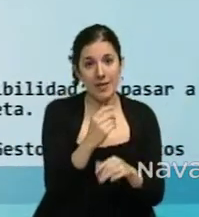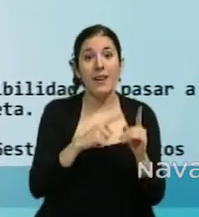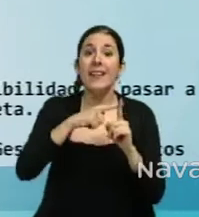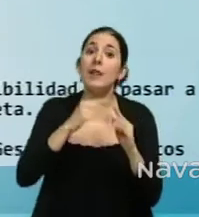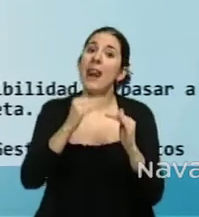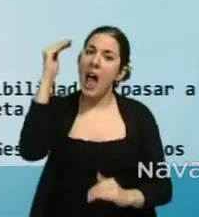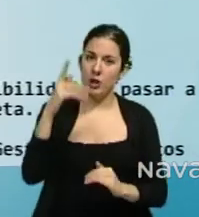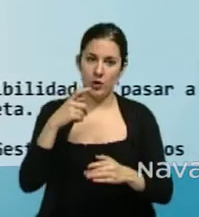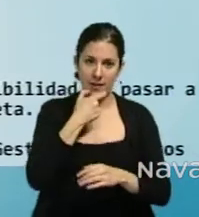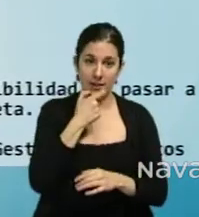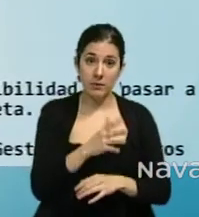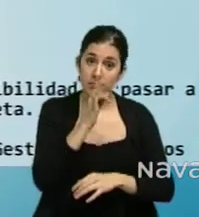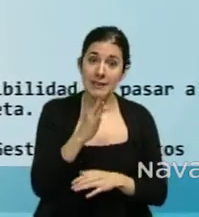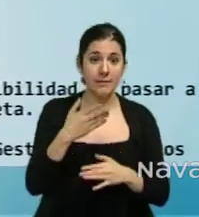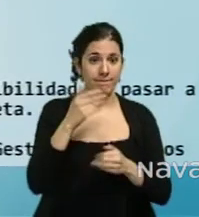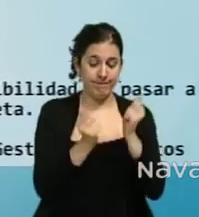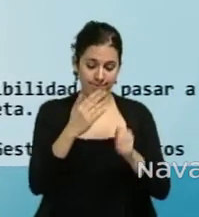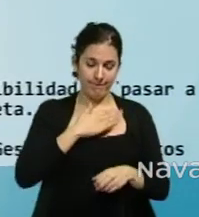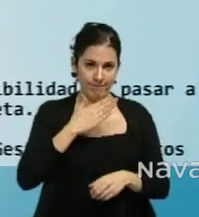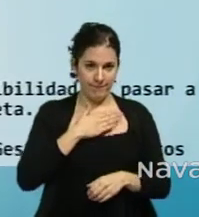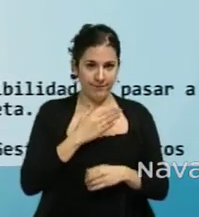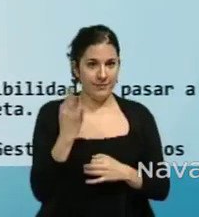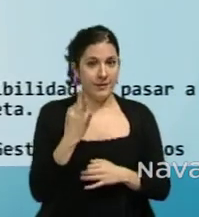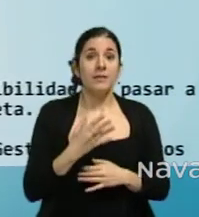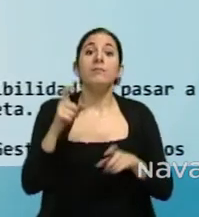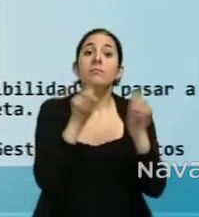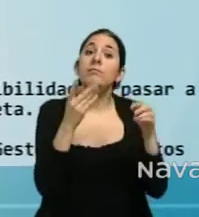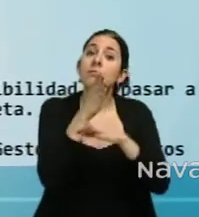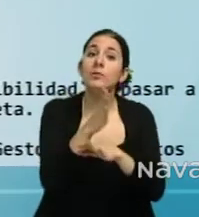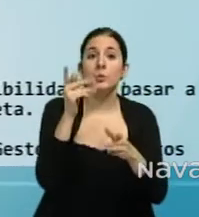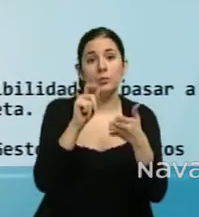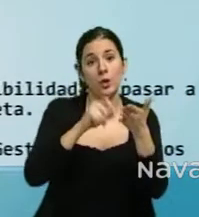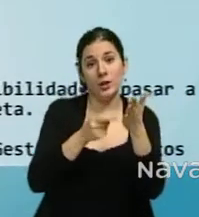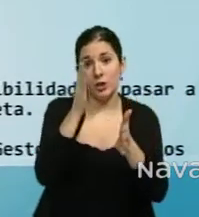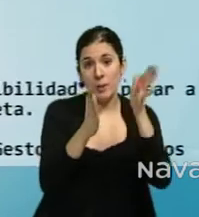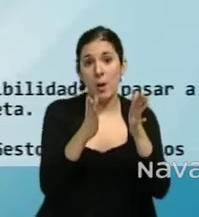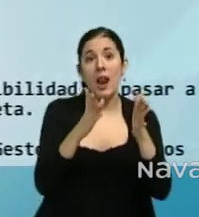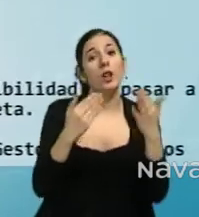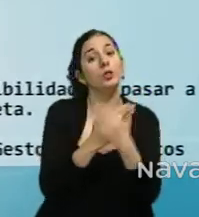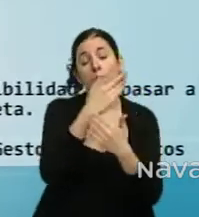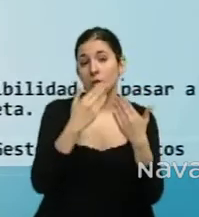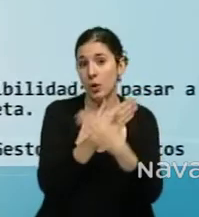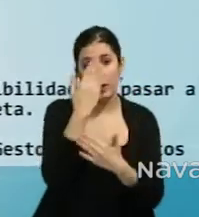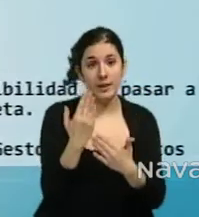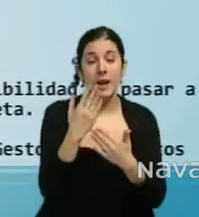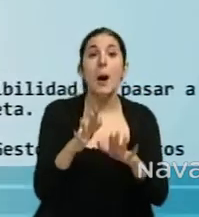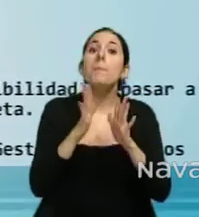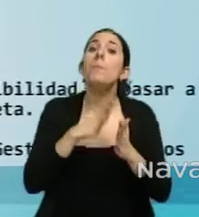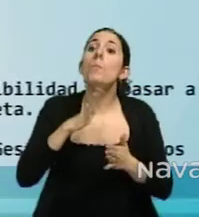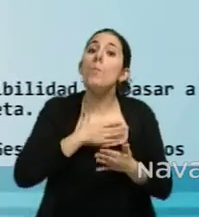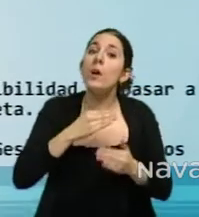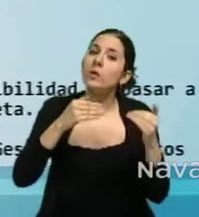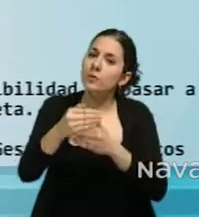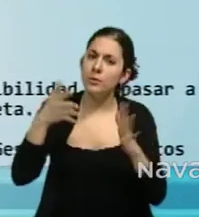y disponer de vehículo propio. La empresa ofrece un contrato temporal a jornada completa con posibilidad de pasar a indefinido. Para